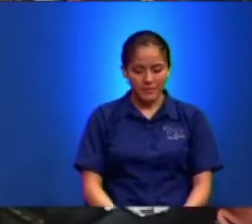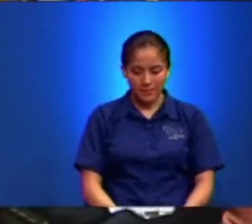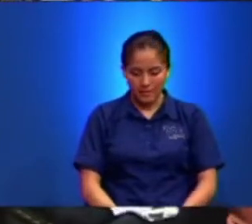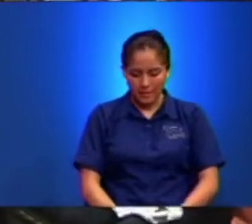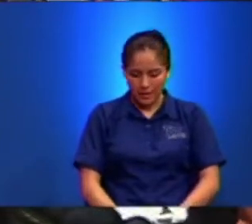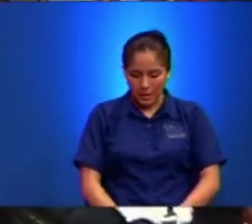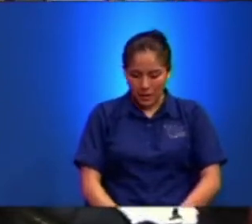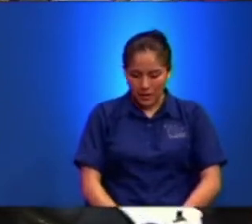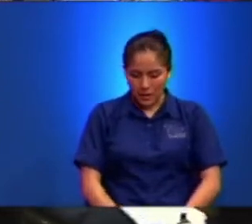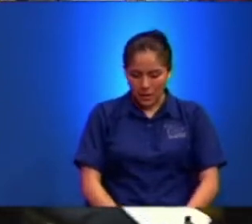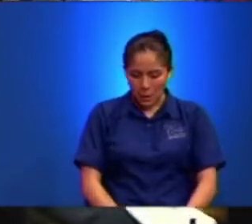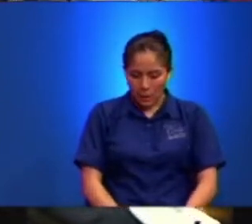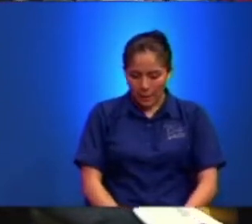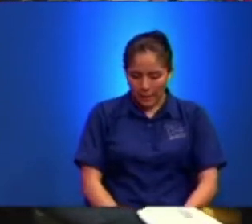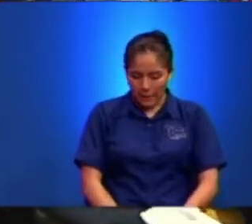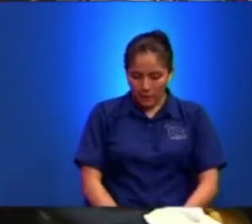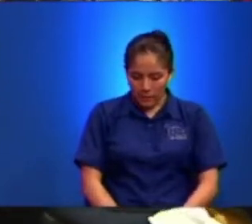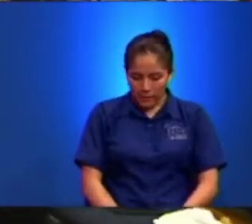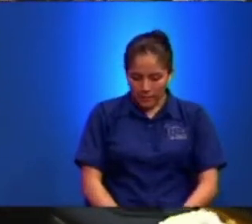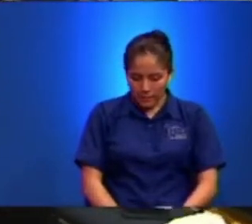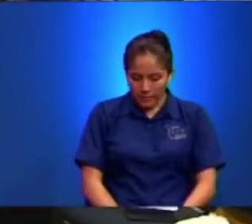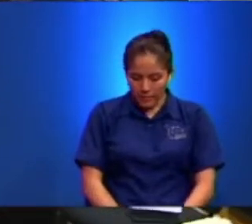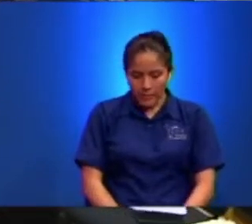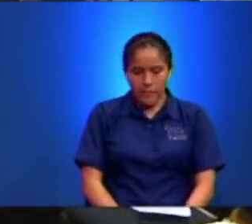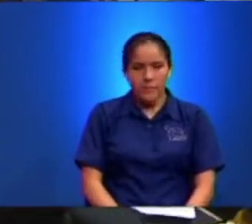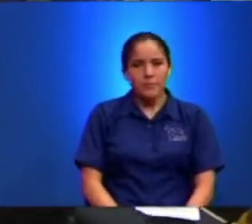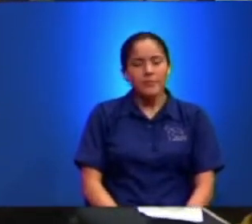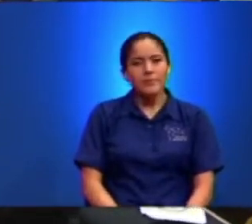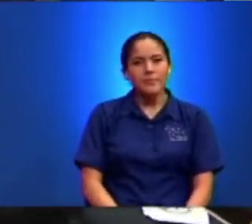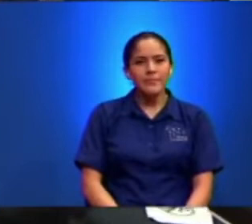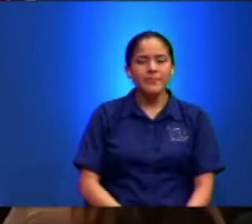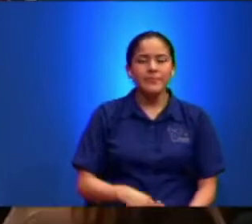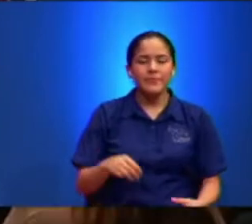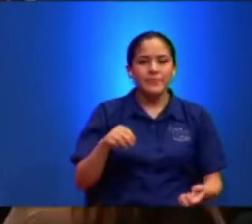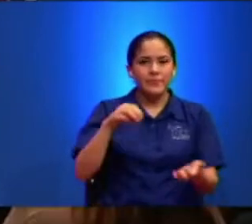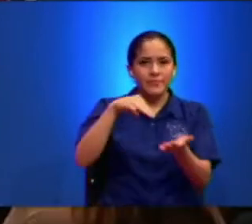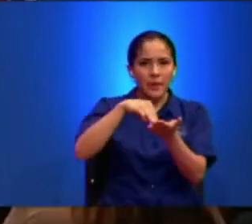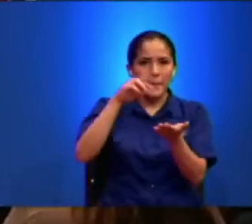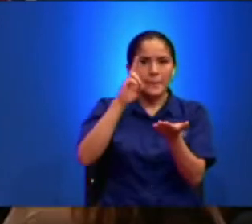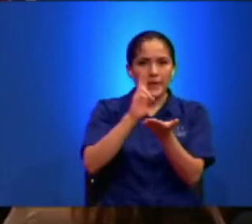Biblia Si Muy Bien Marcos 930